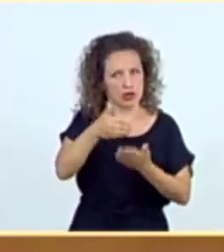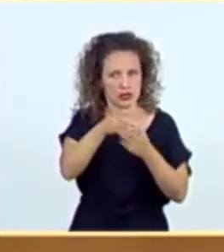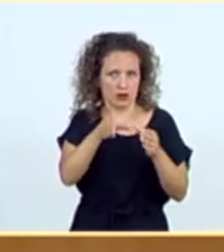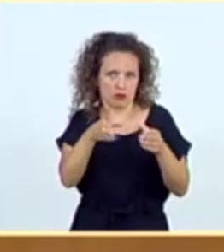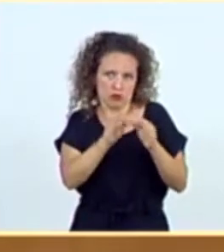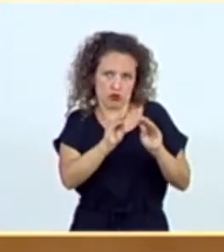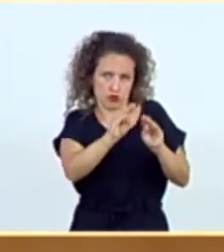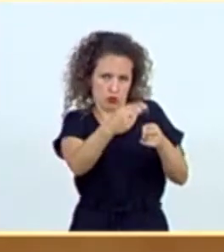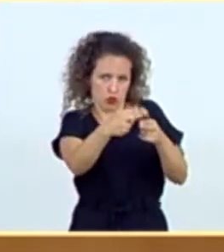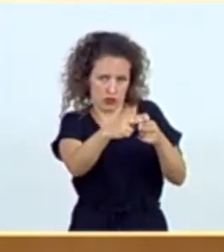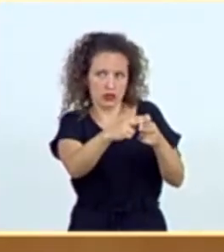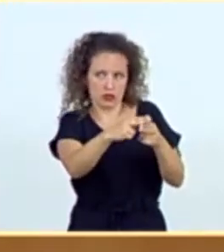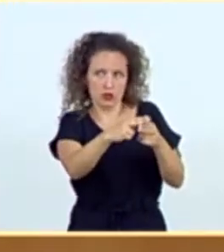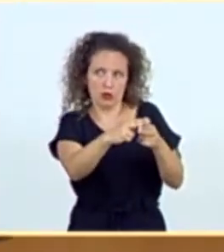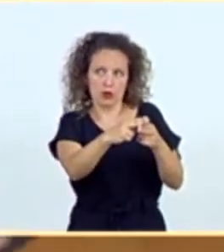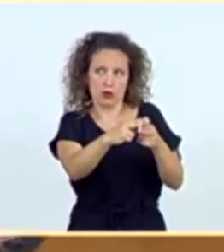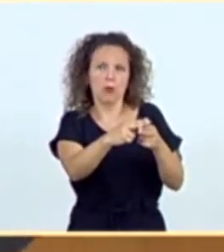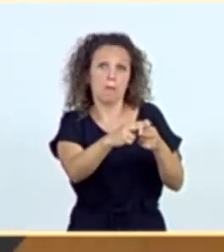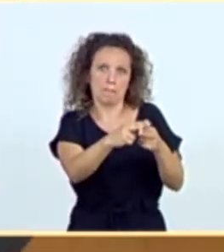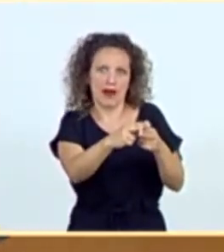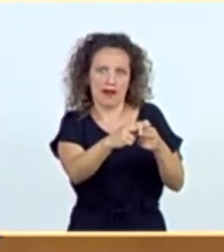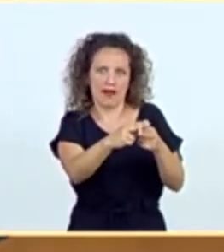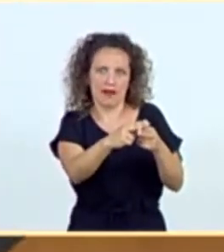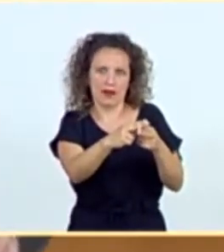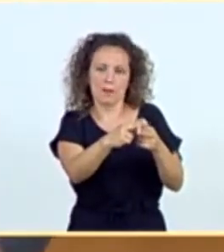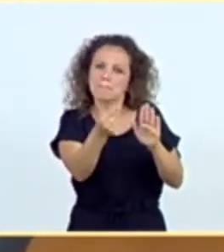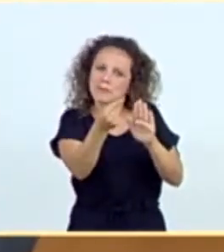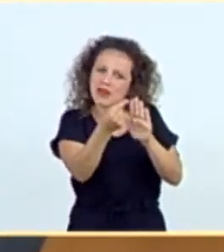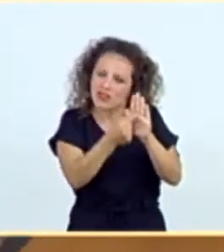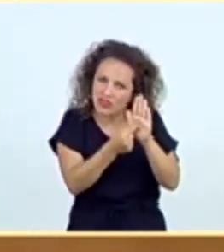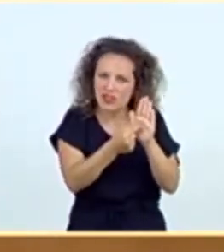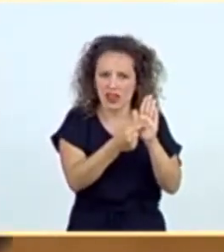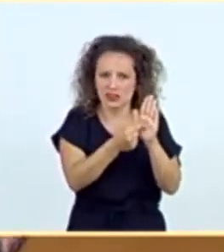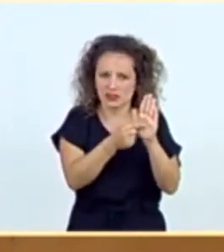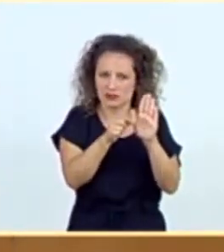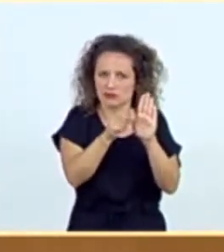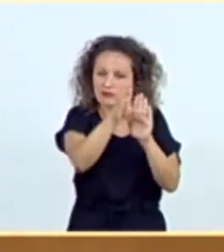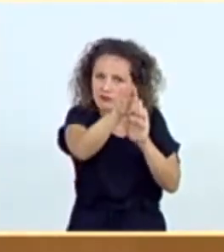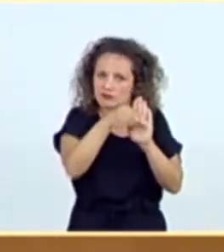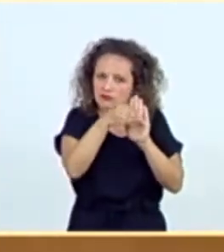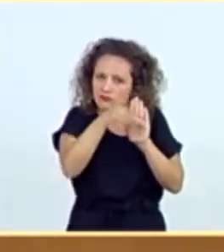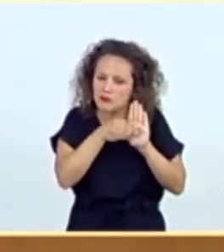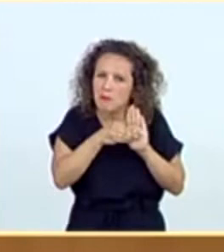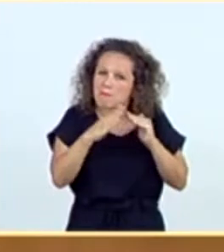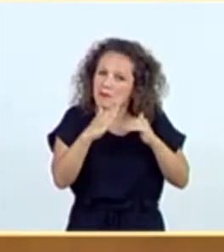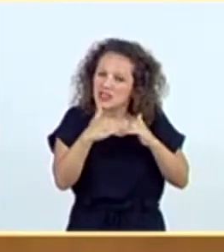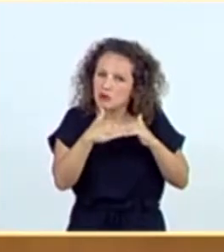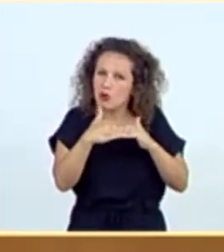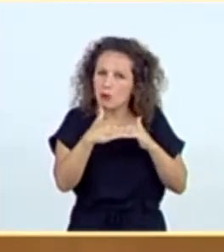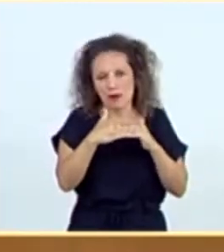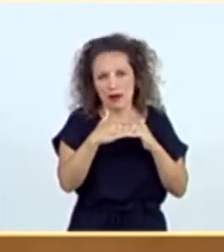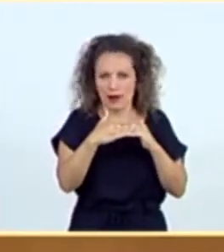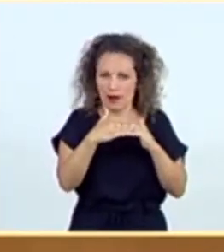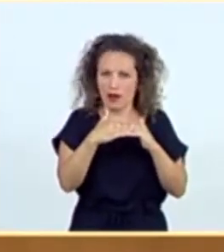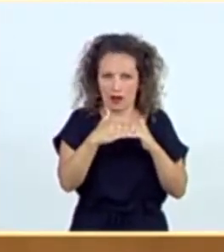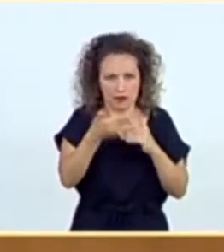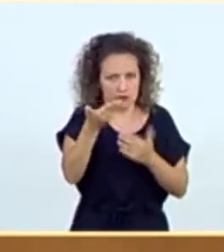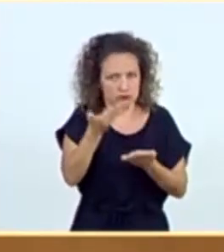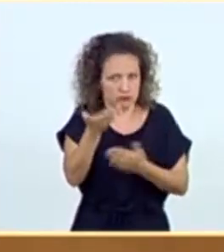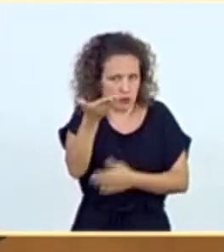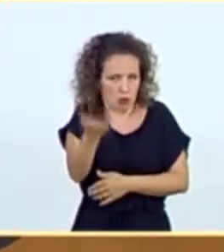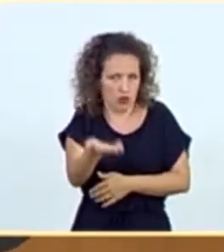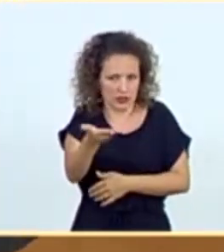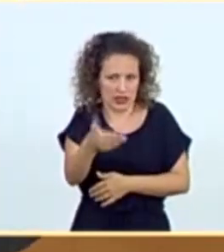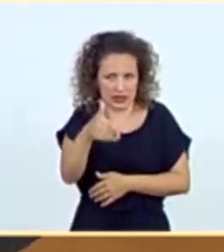político. Para establecer unas mínimas medidas a tener muy presentes